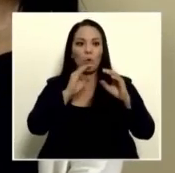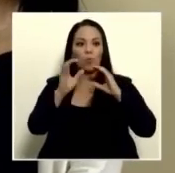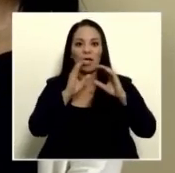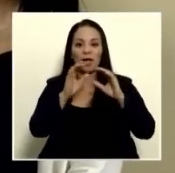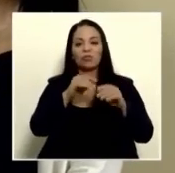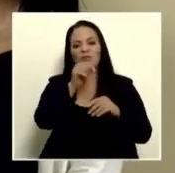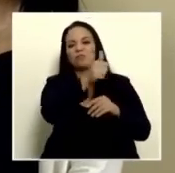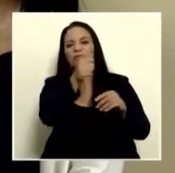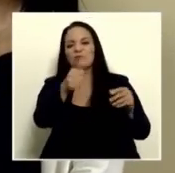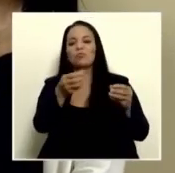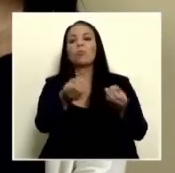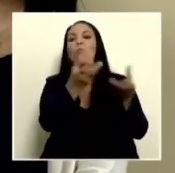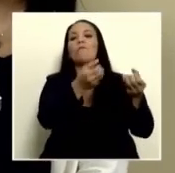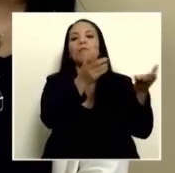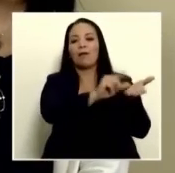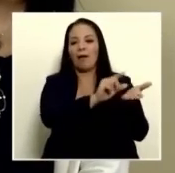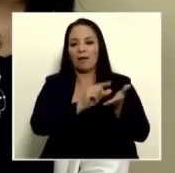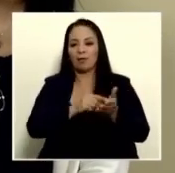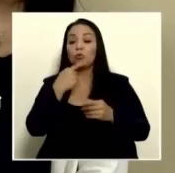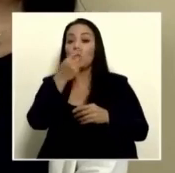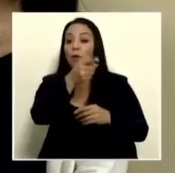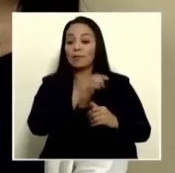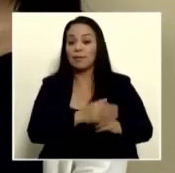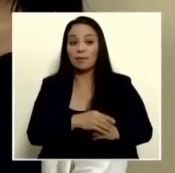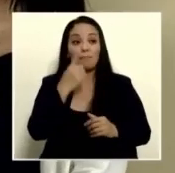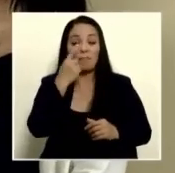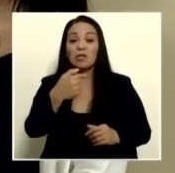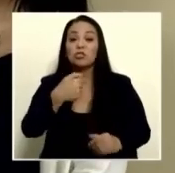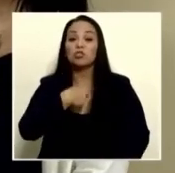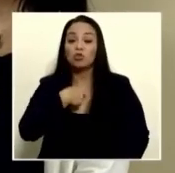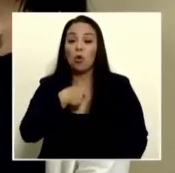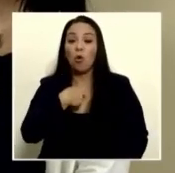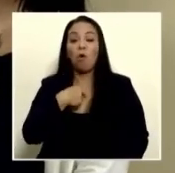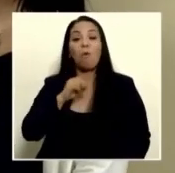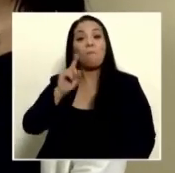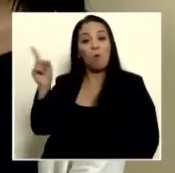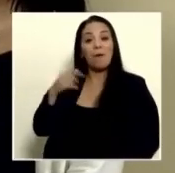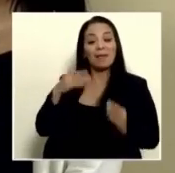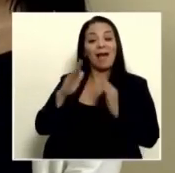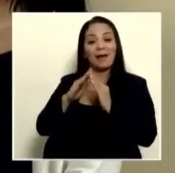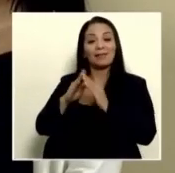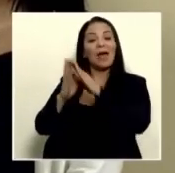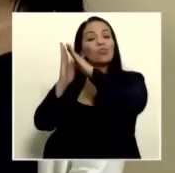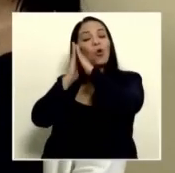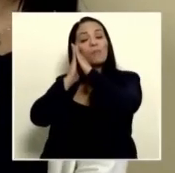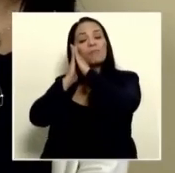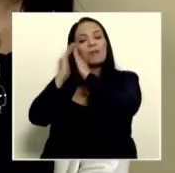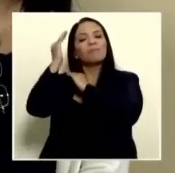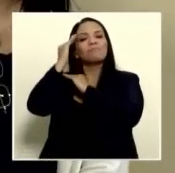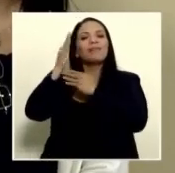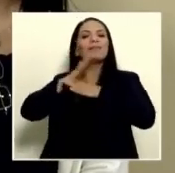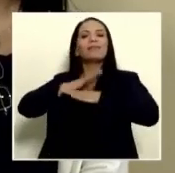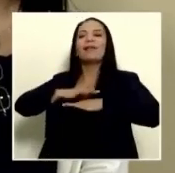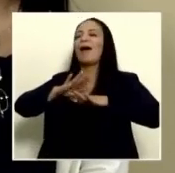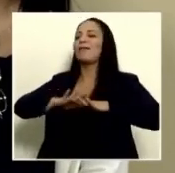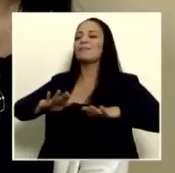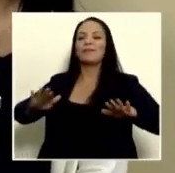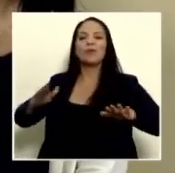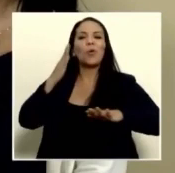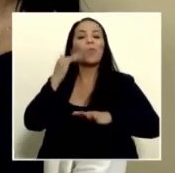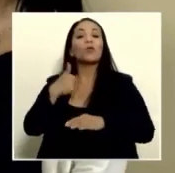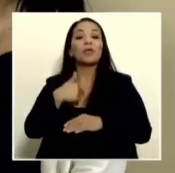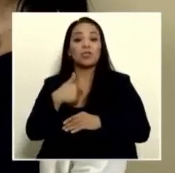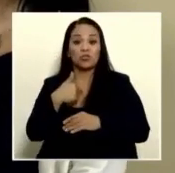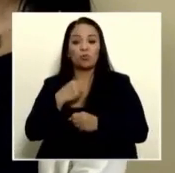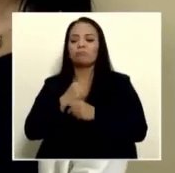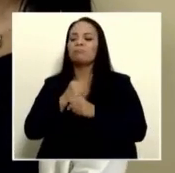por cierto que yo me voy a dormir todas las noches con la conciencia tranquila porque estoy haciendo lo posible para que bajo mi